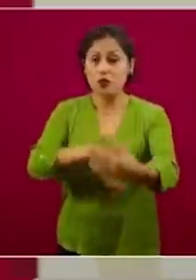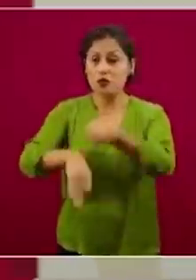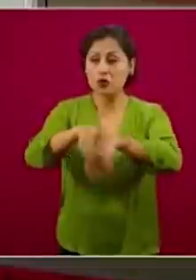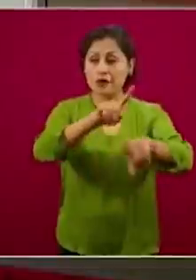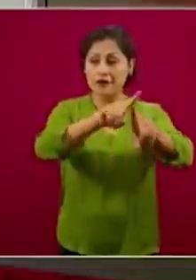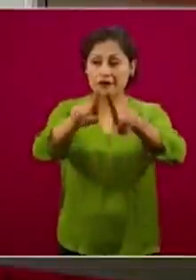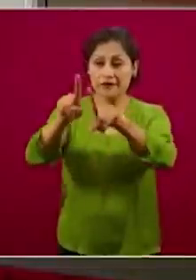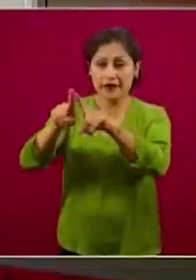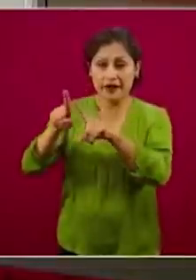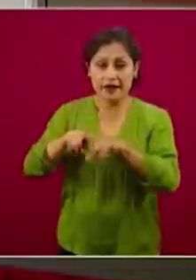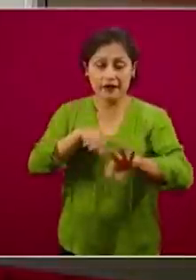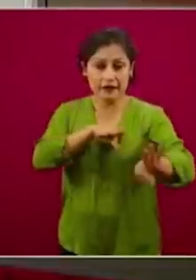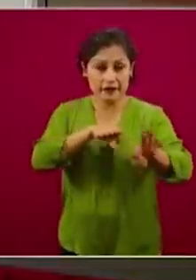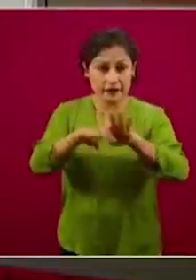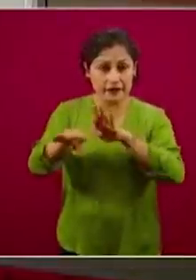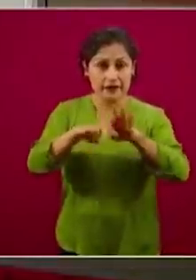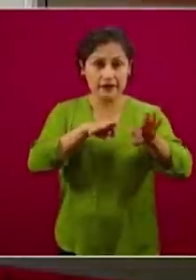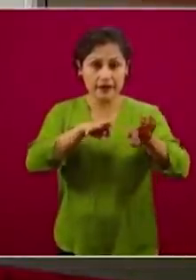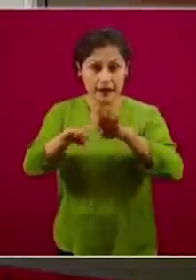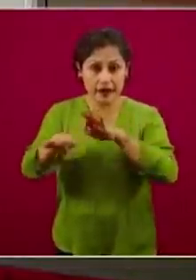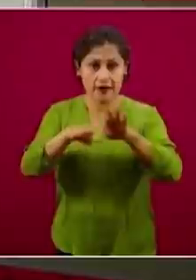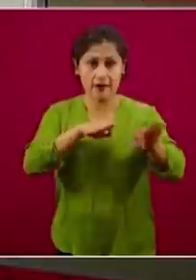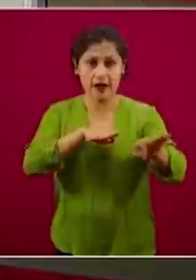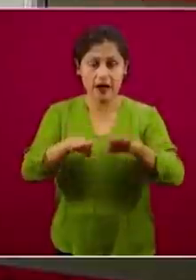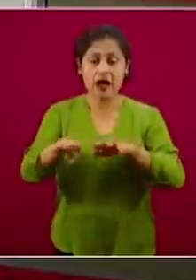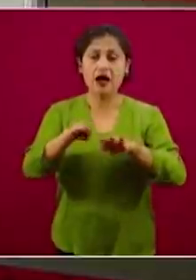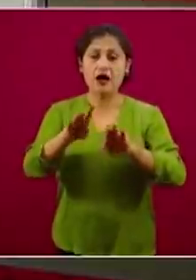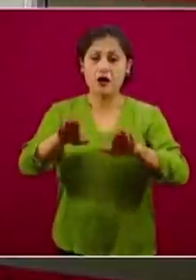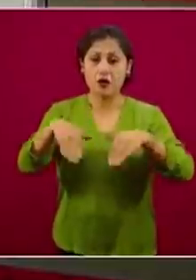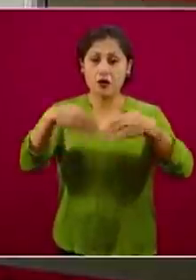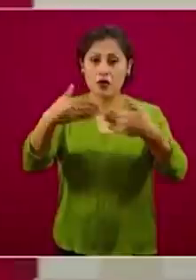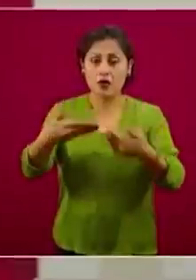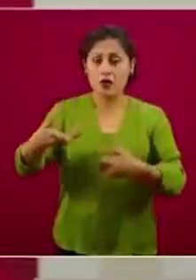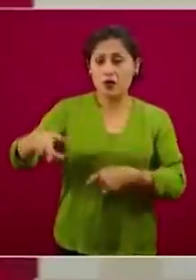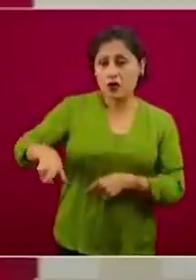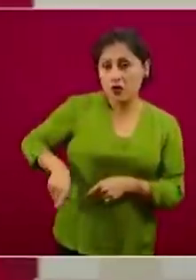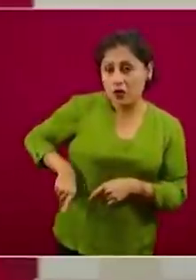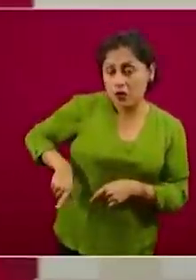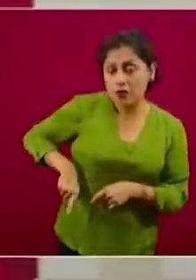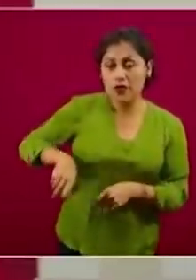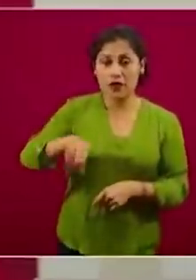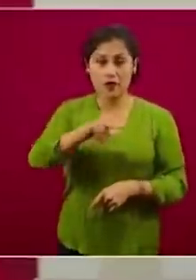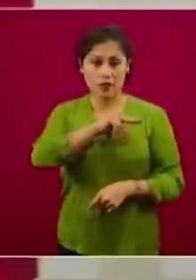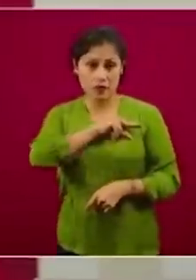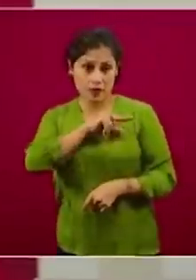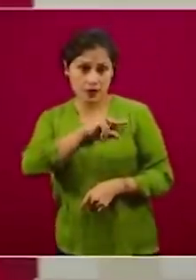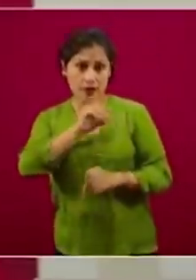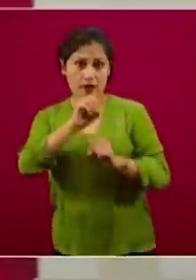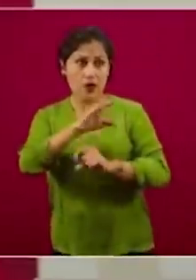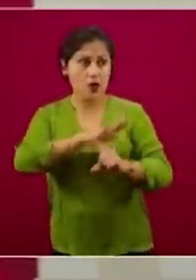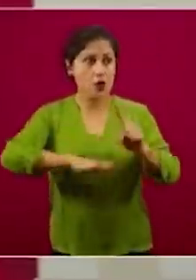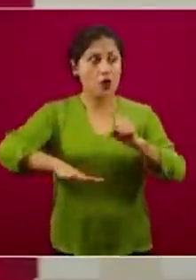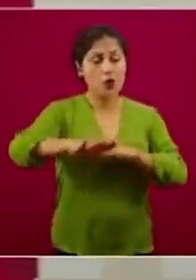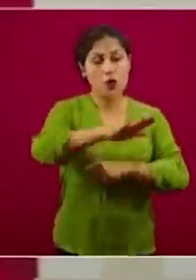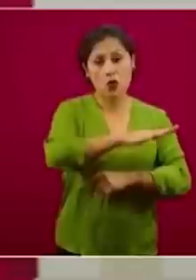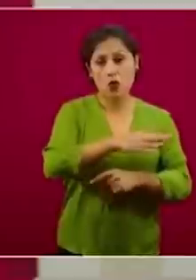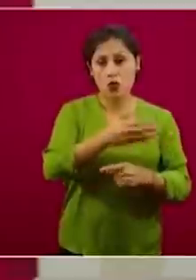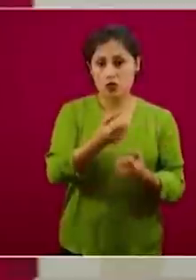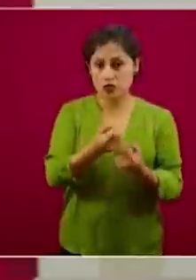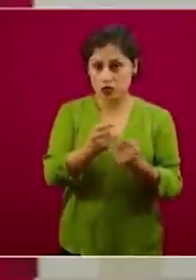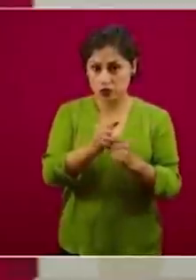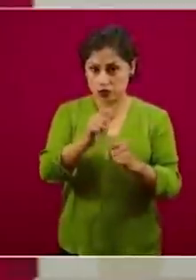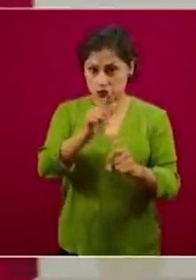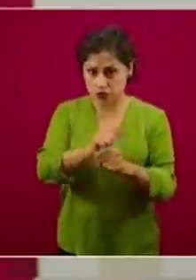laborales, es decir, todos los trabajos en los sectores público, social y privado que no sean esenciales